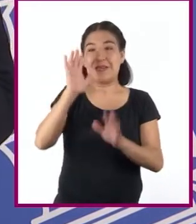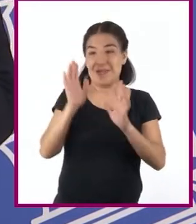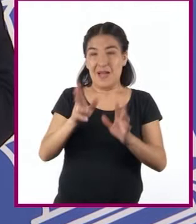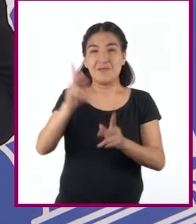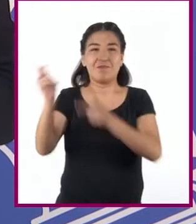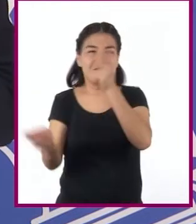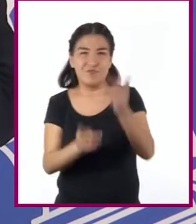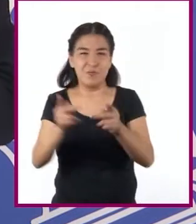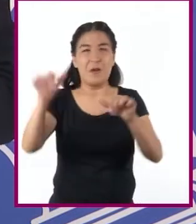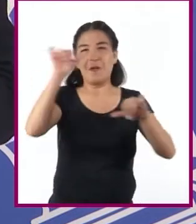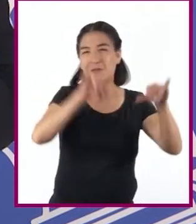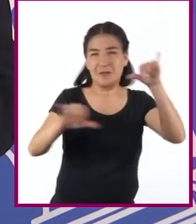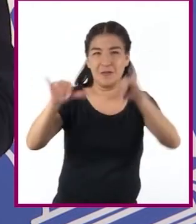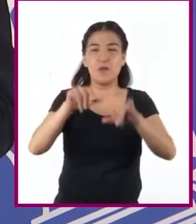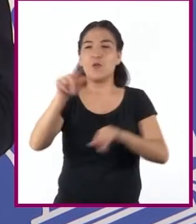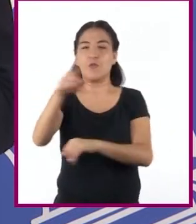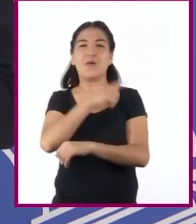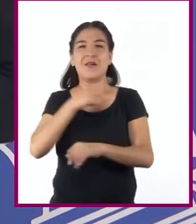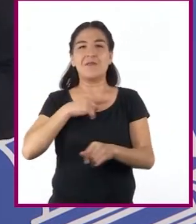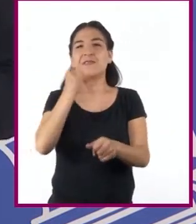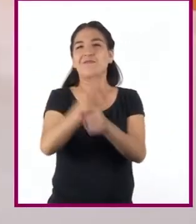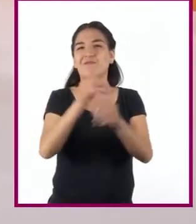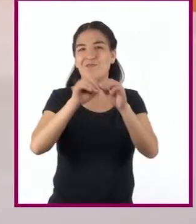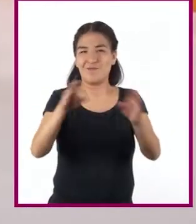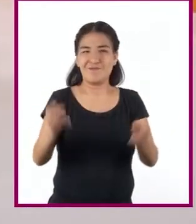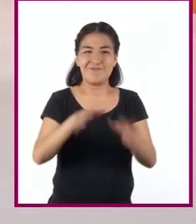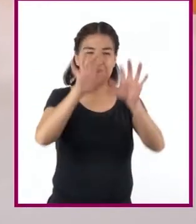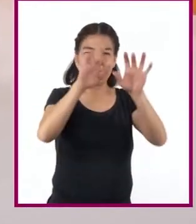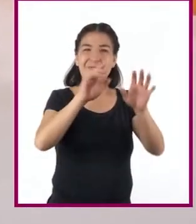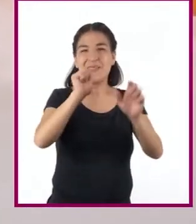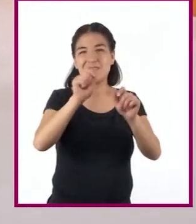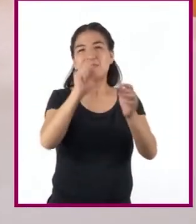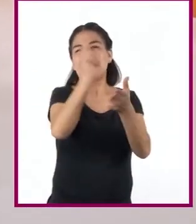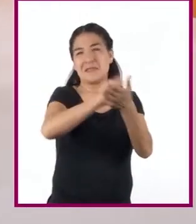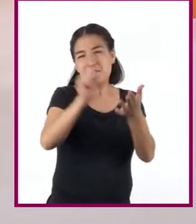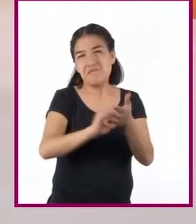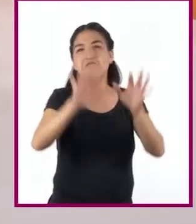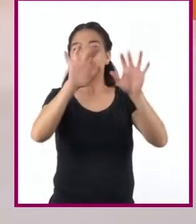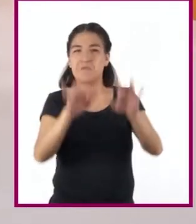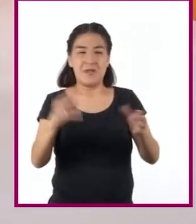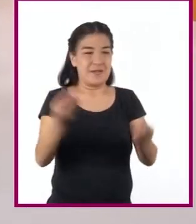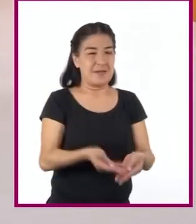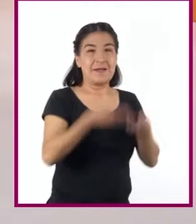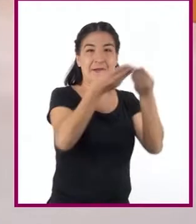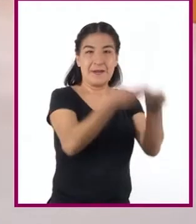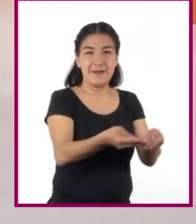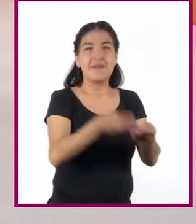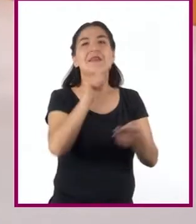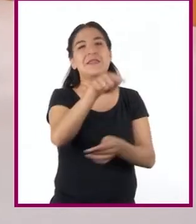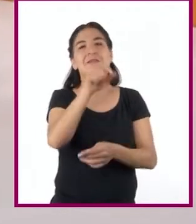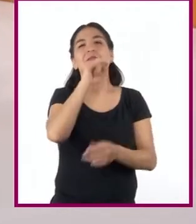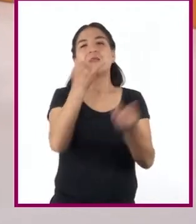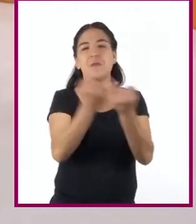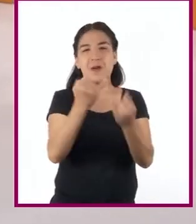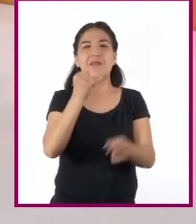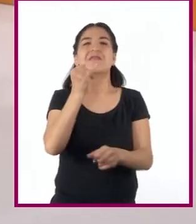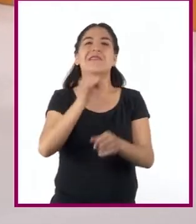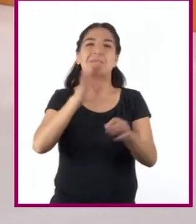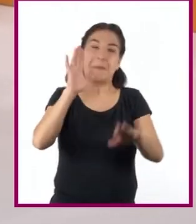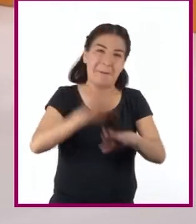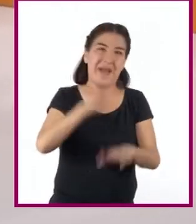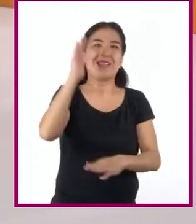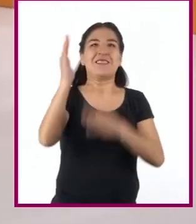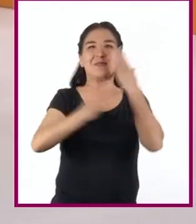o indagación entreguen un informe. Estos informes también se usan en estudios y disciplinas más